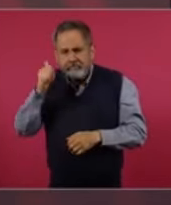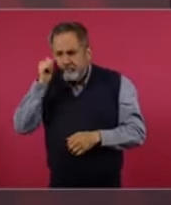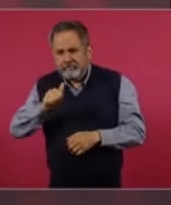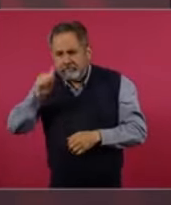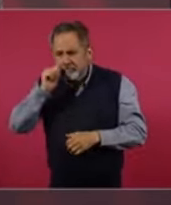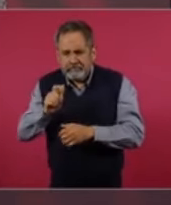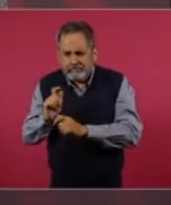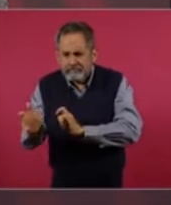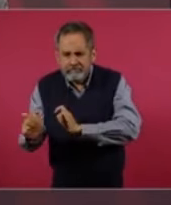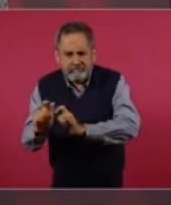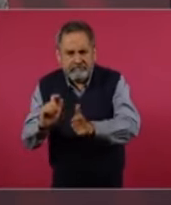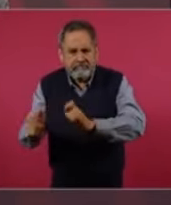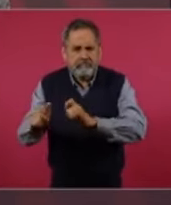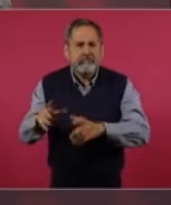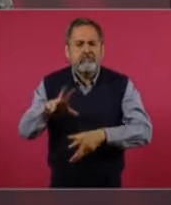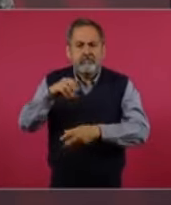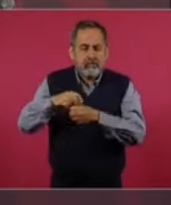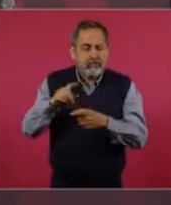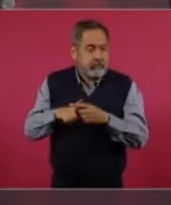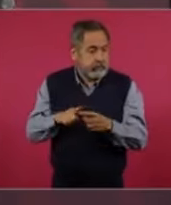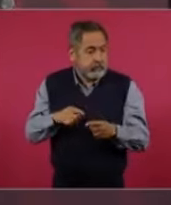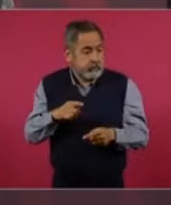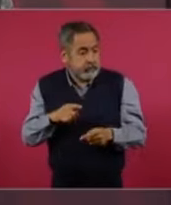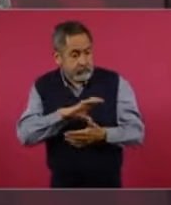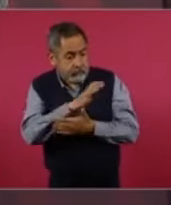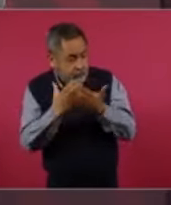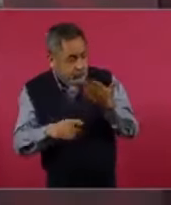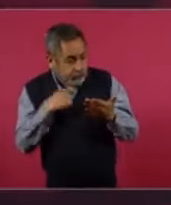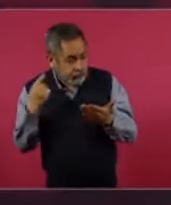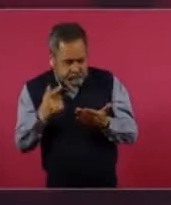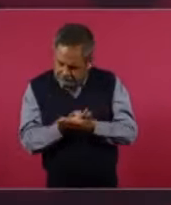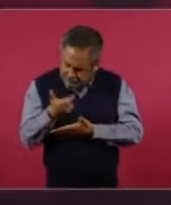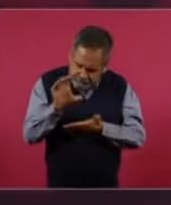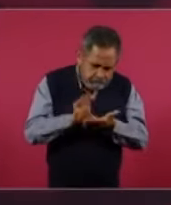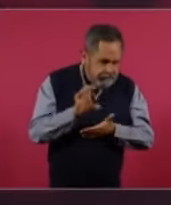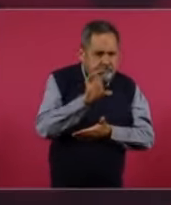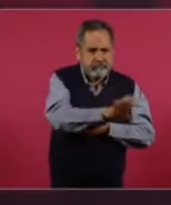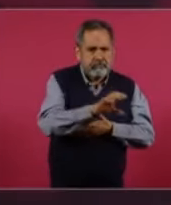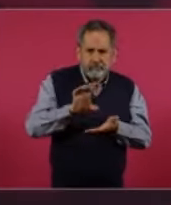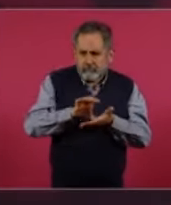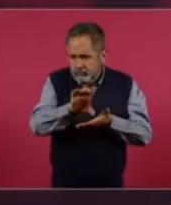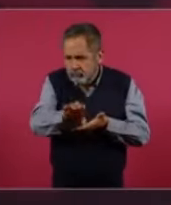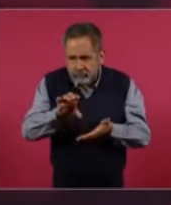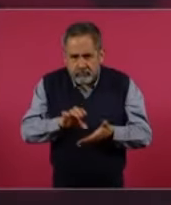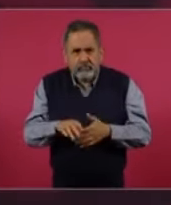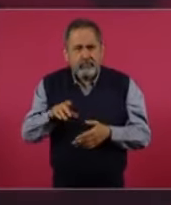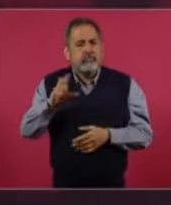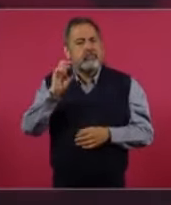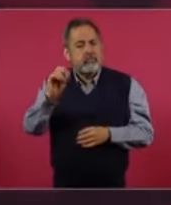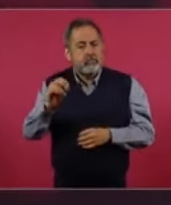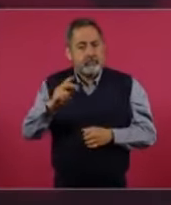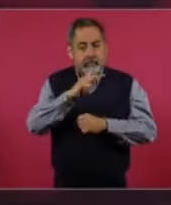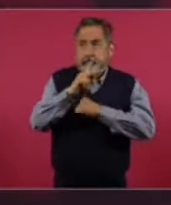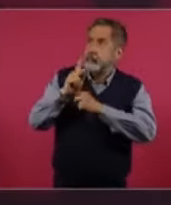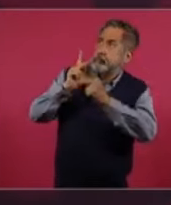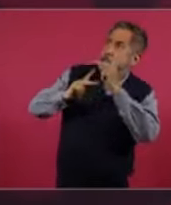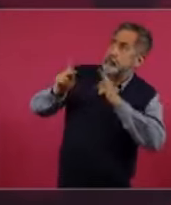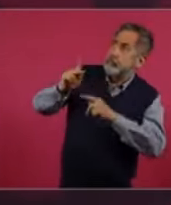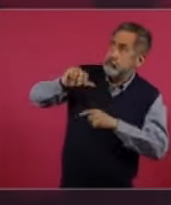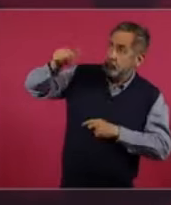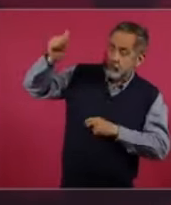vencimientos de la deuda del país,